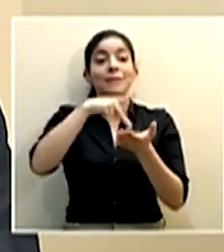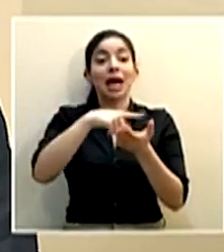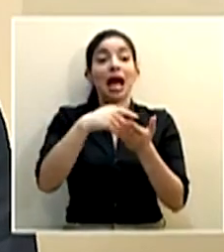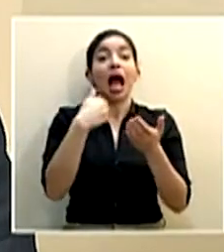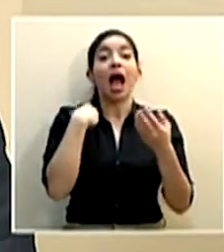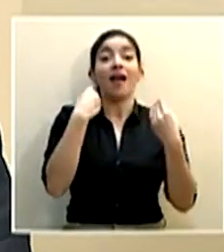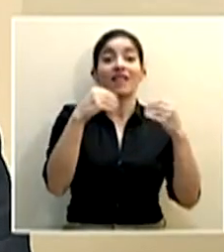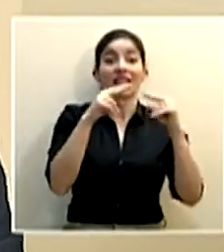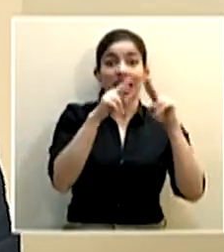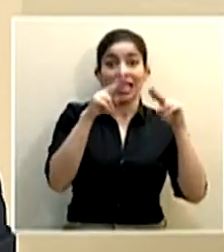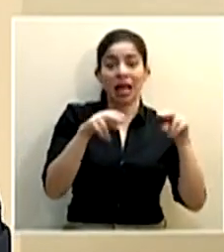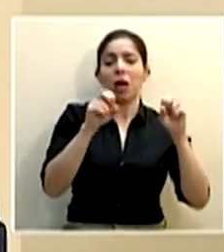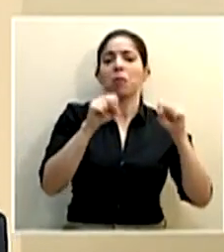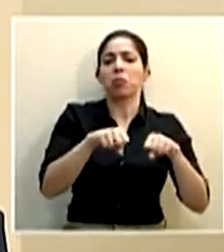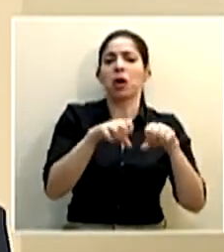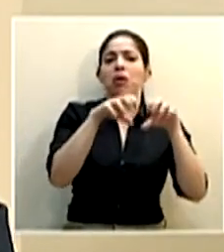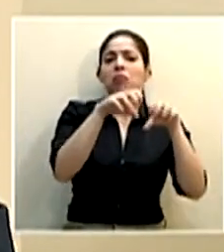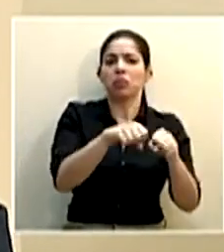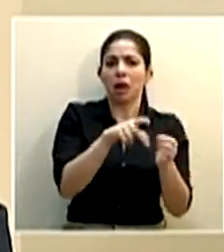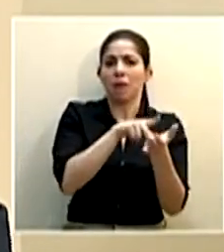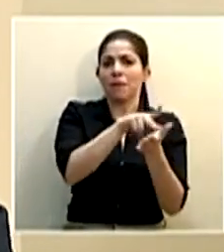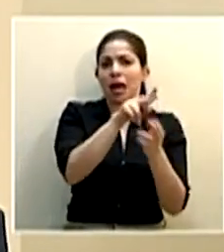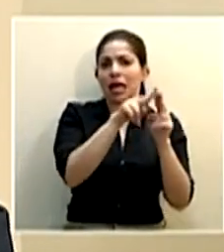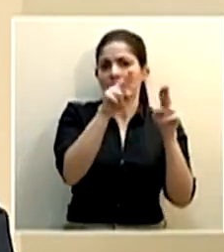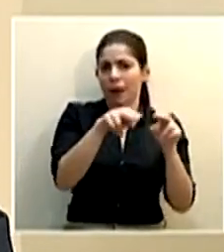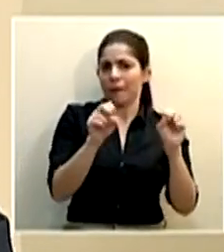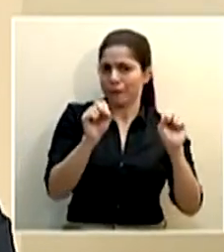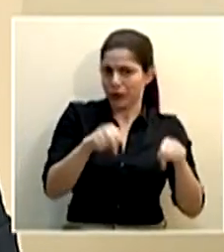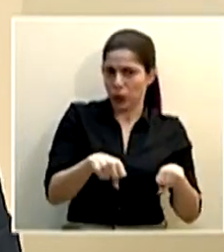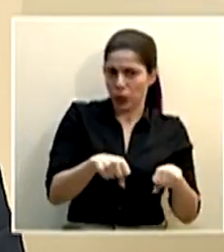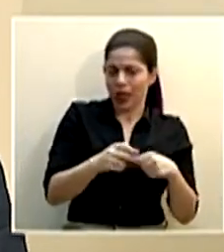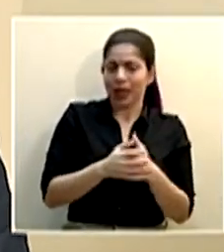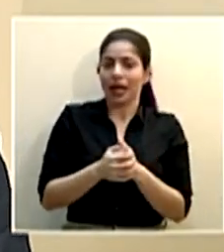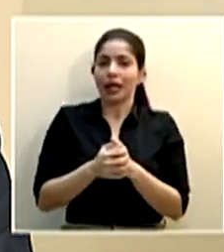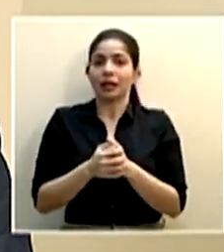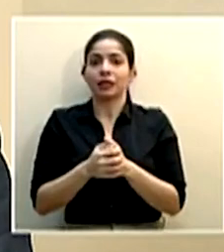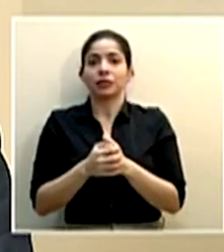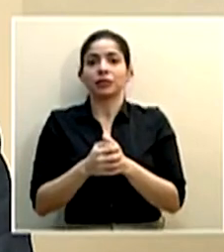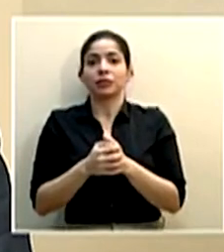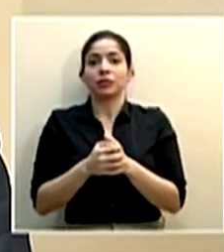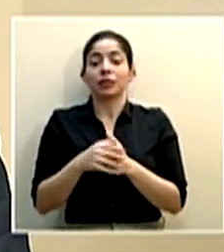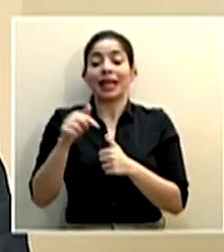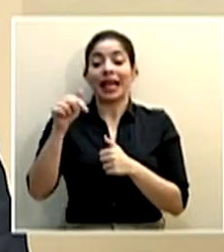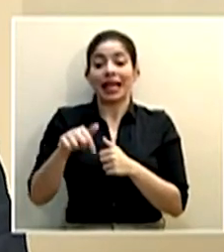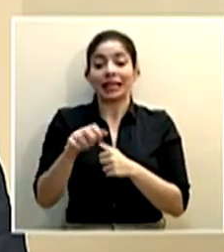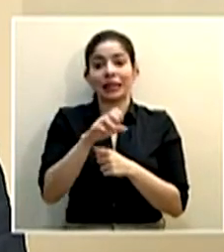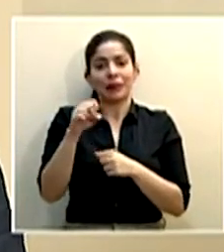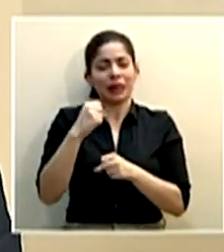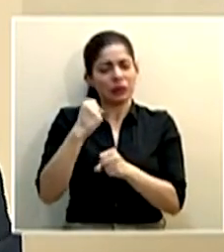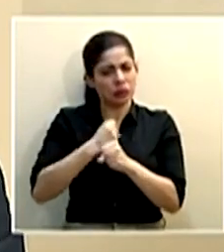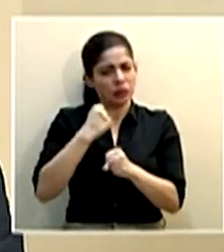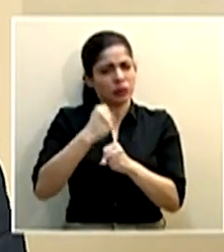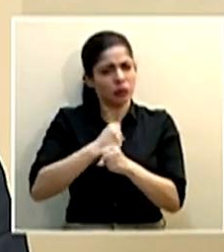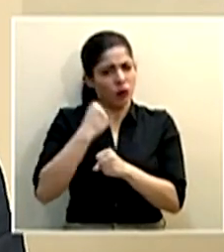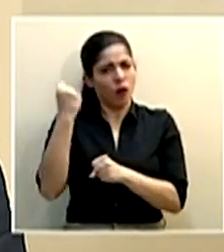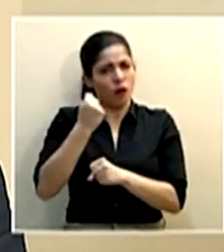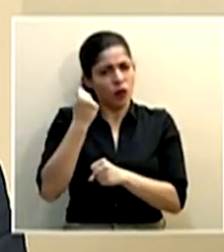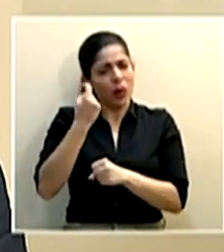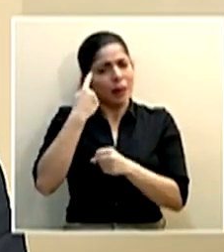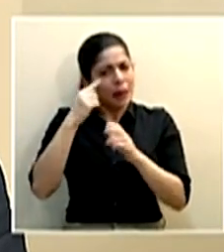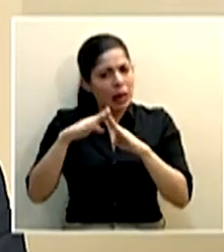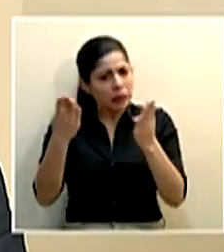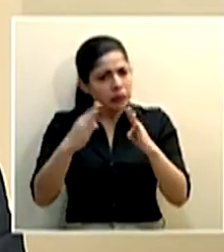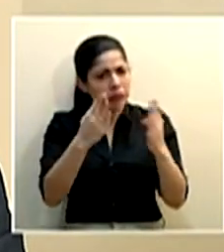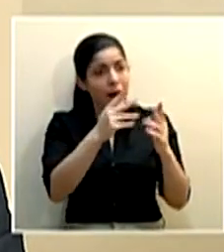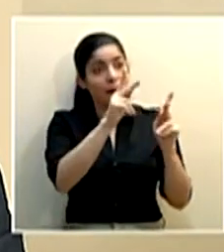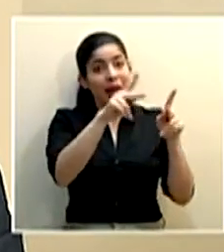la reserva y el pago en línea toda vez que este mes vamos a trabajar muy fuerte para poner a disposición de